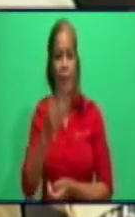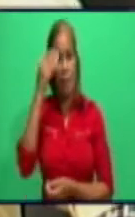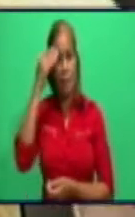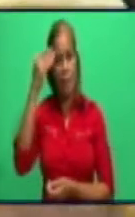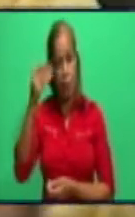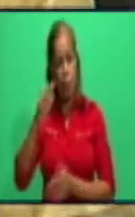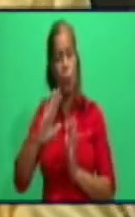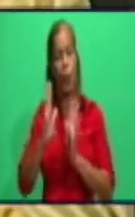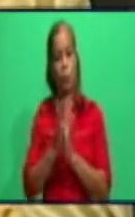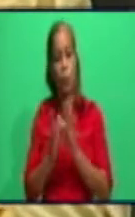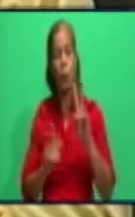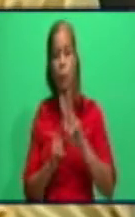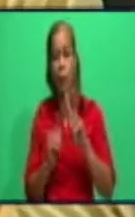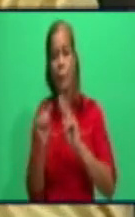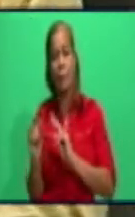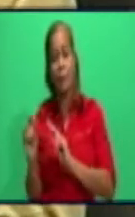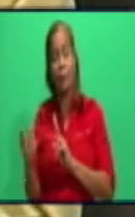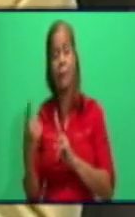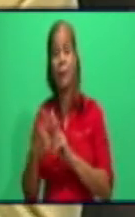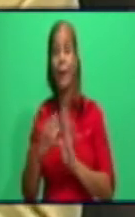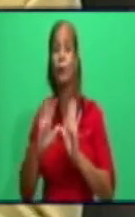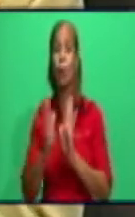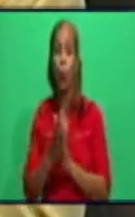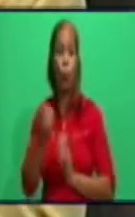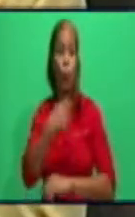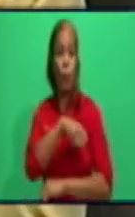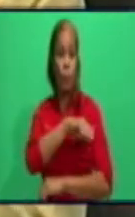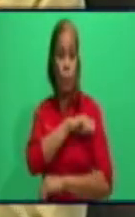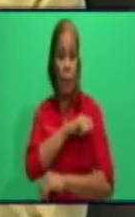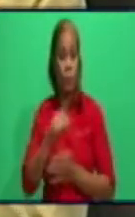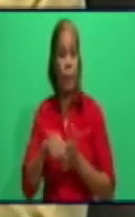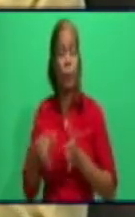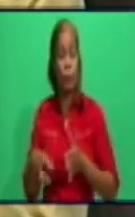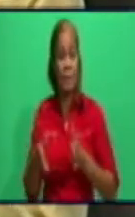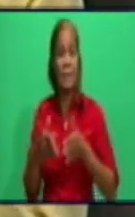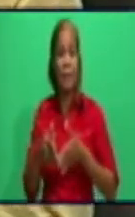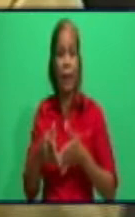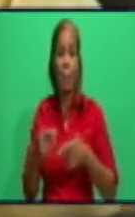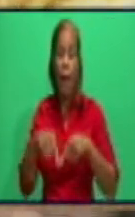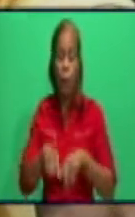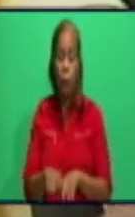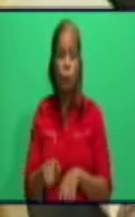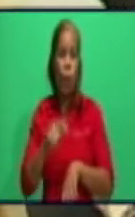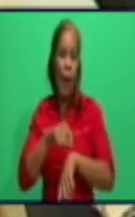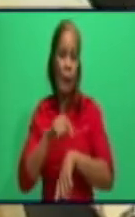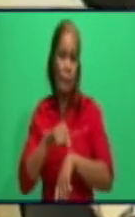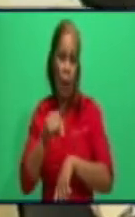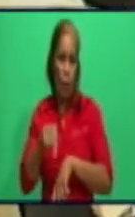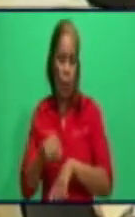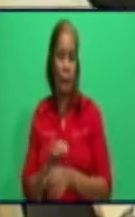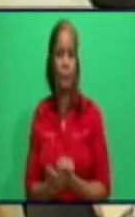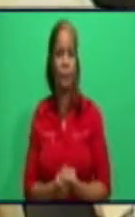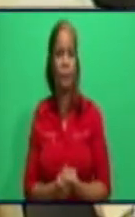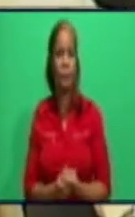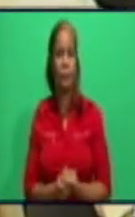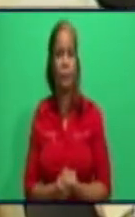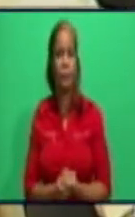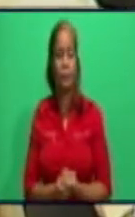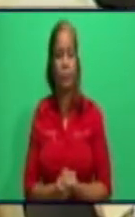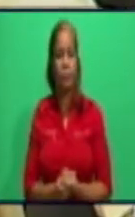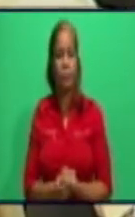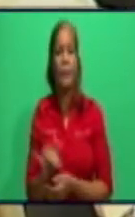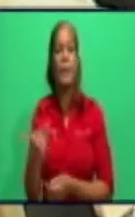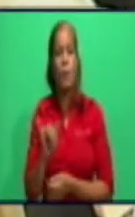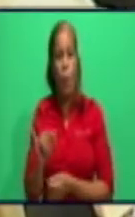especialmente a nuestro pueblo que nos acompaña a esta hora. Como bien iniciaba diciendo el